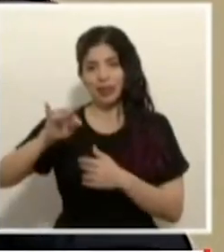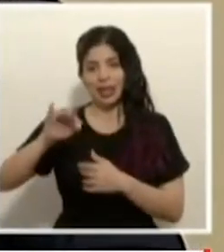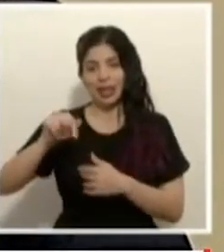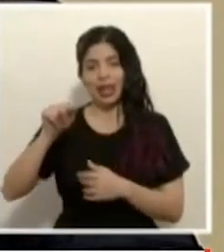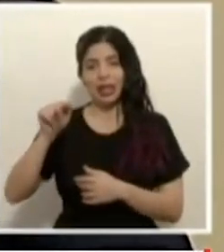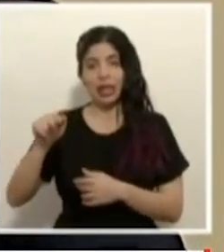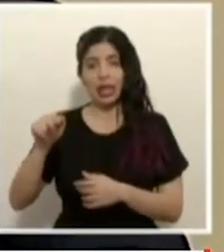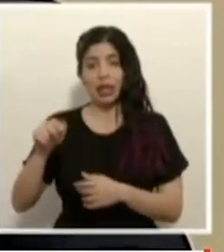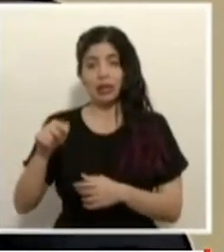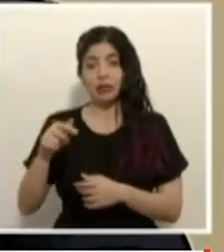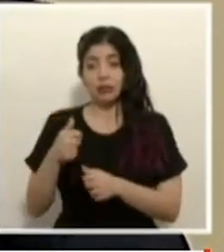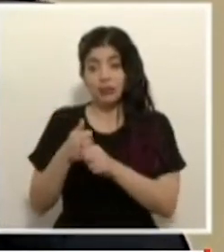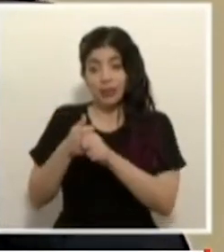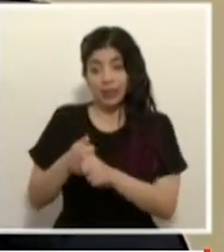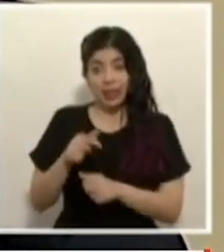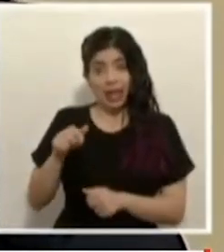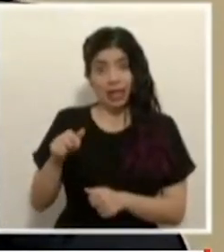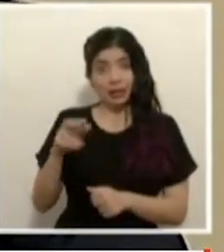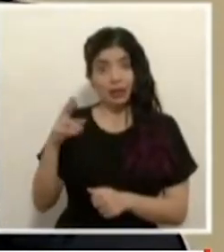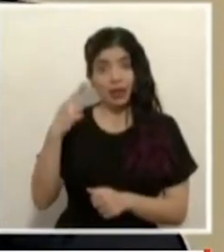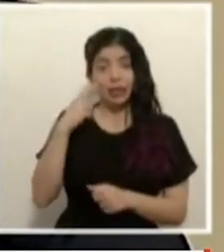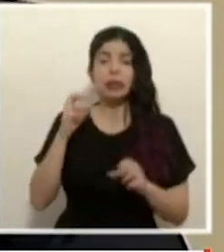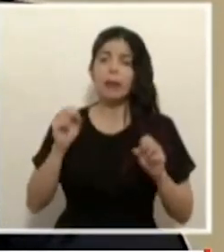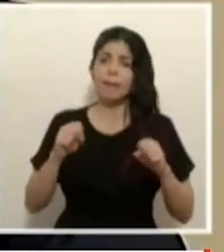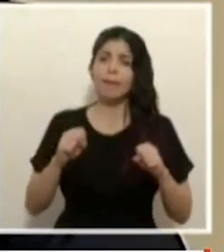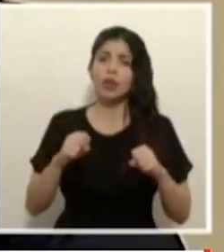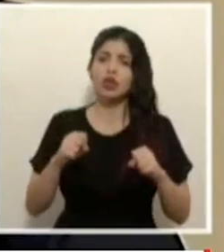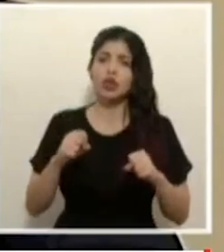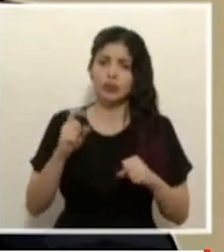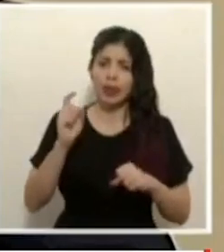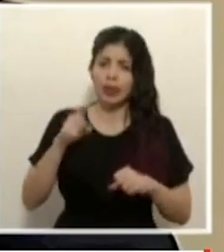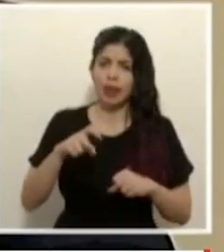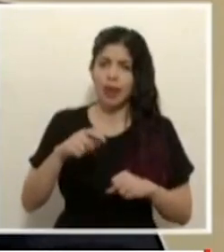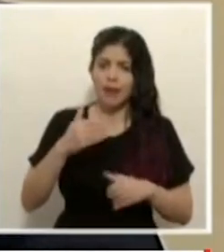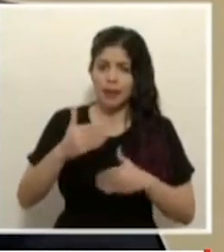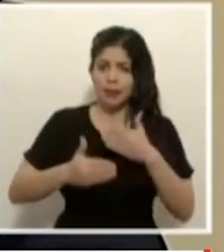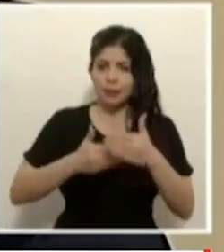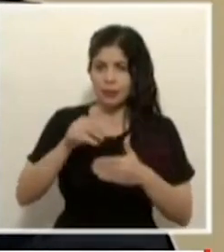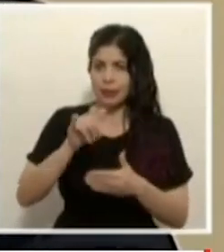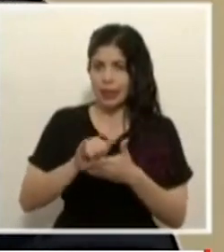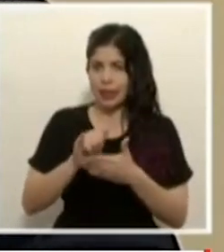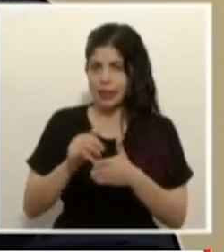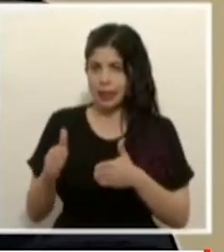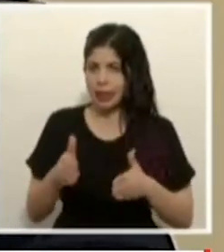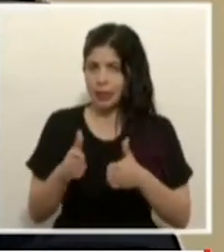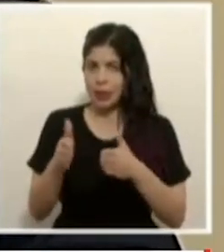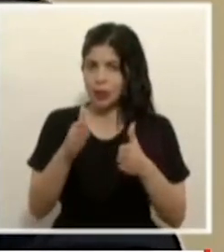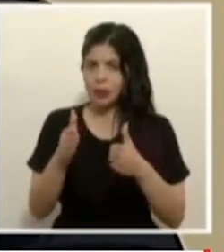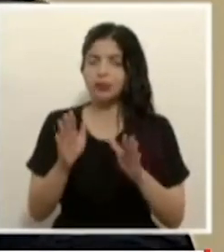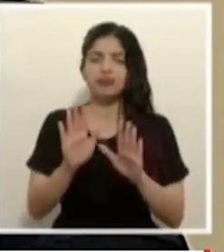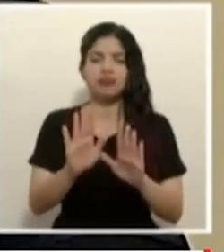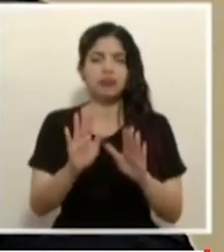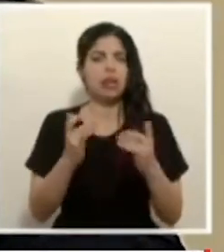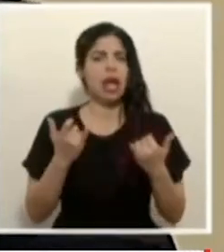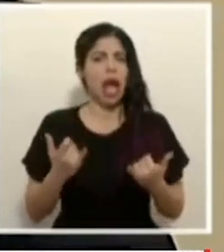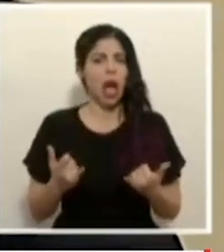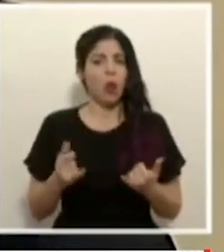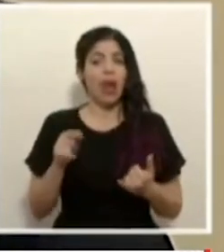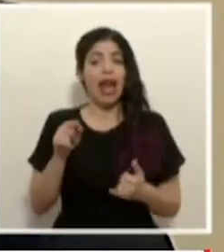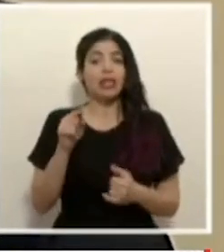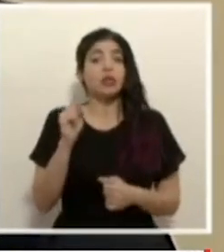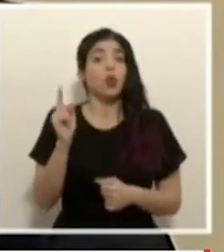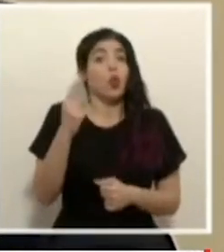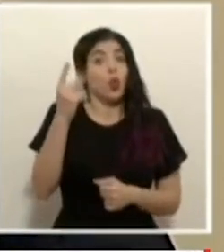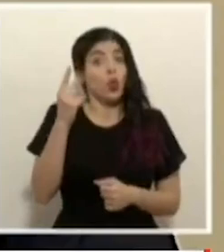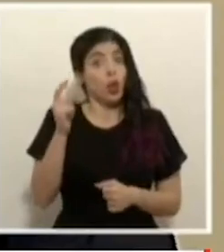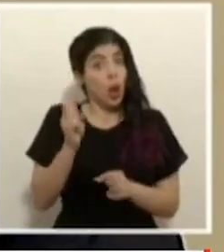siendo consecuente con eso sí es muy probable que tengamos que avanzar en esa dirección ahora eso va a ser lo único que